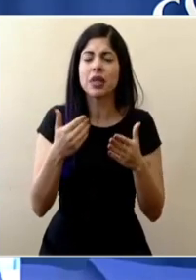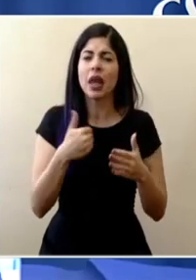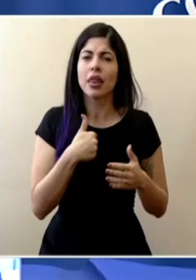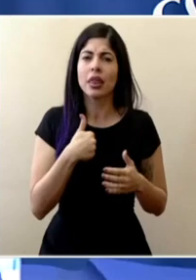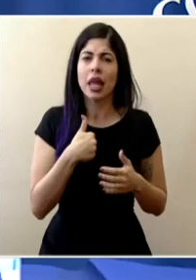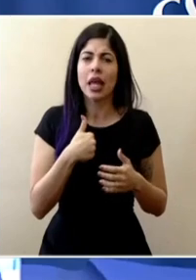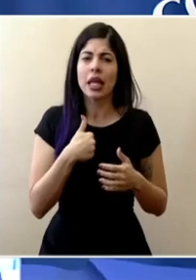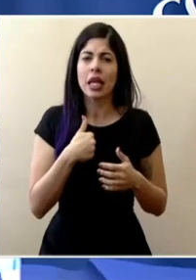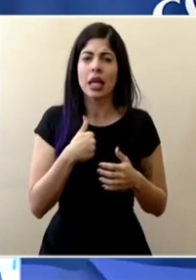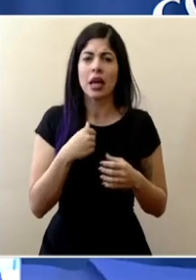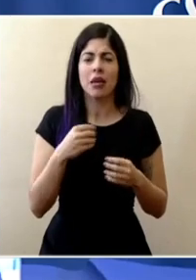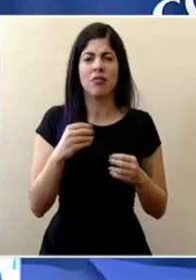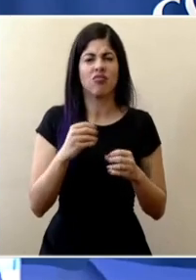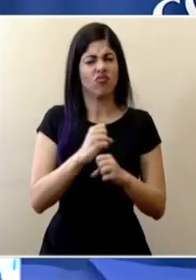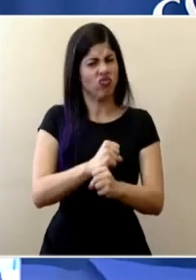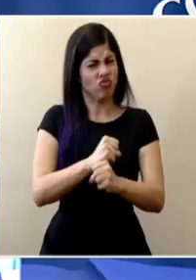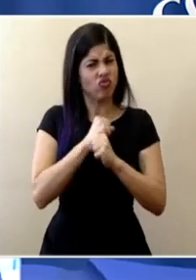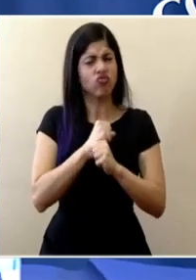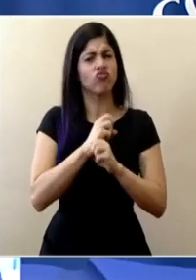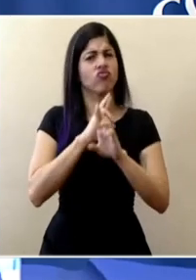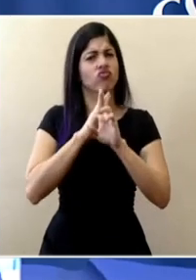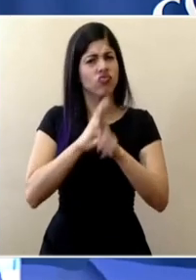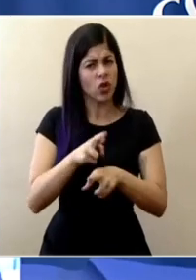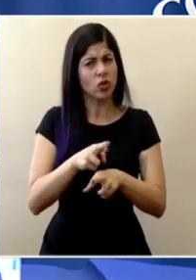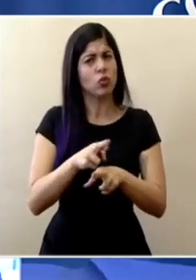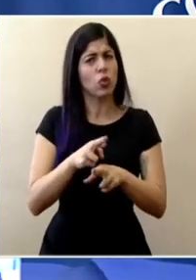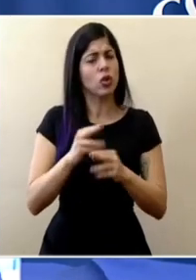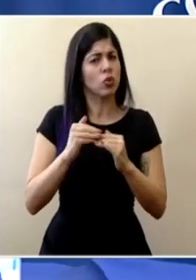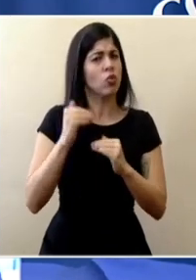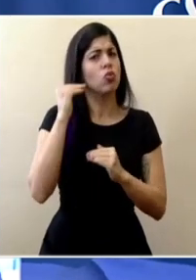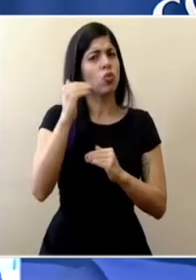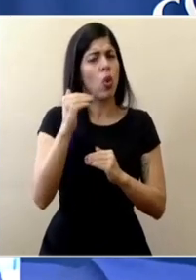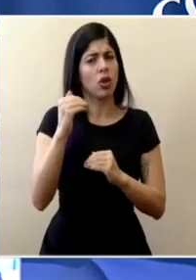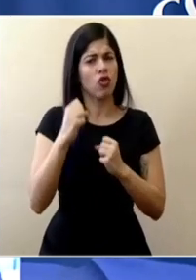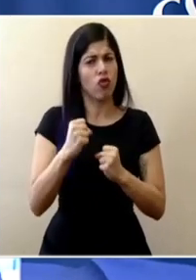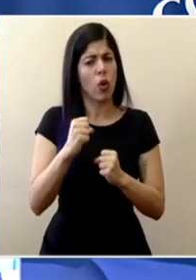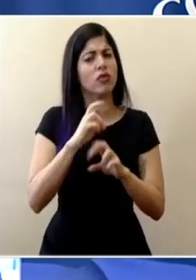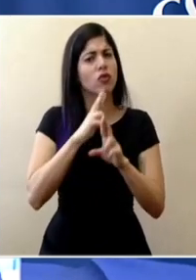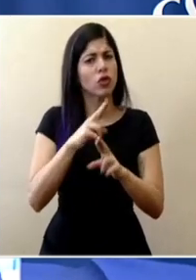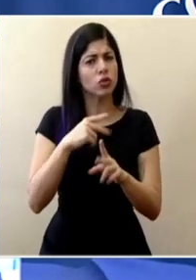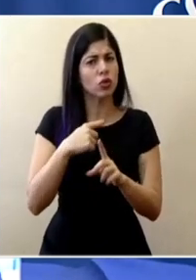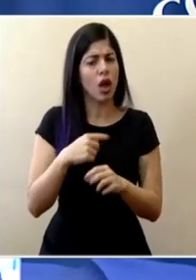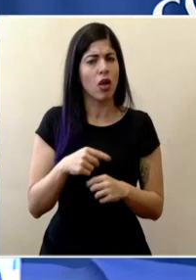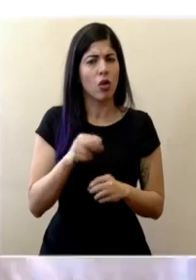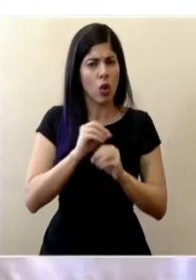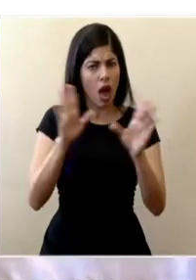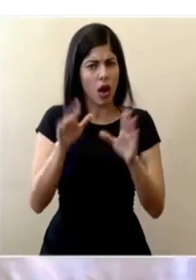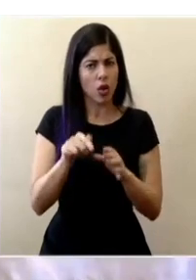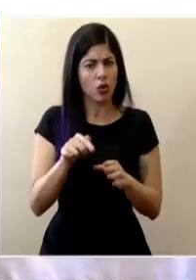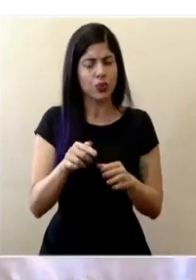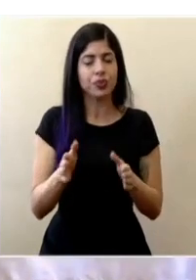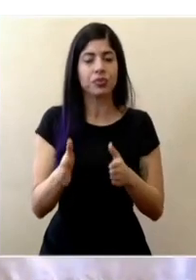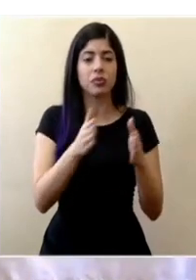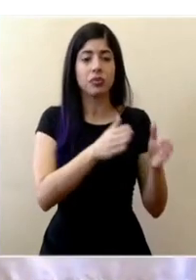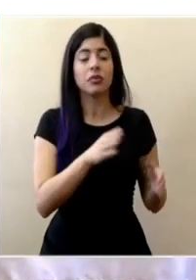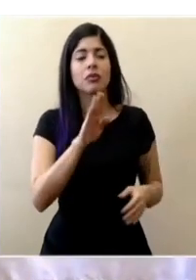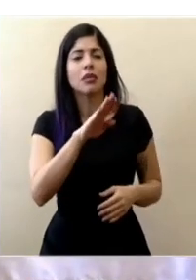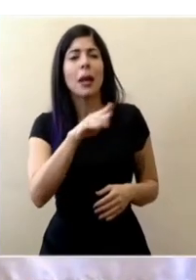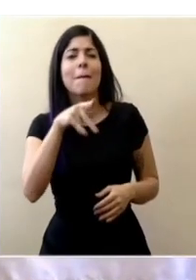una certeza en la detección bastante amplia bastante fuerte Doña Pilar de